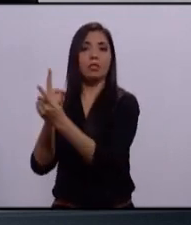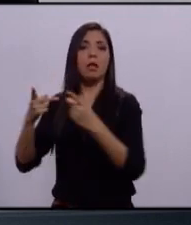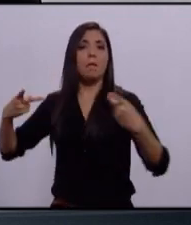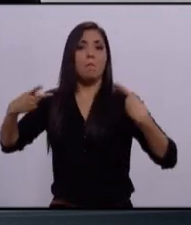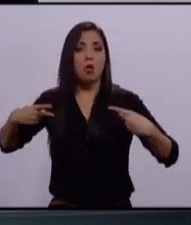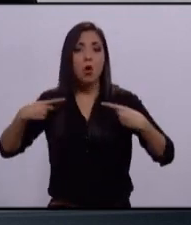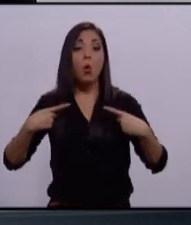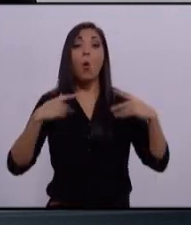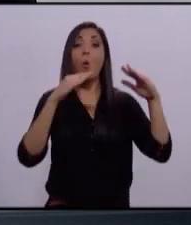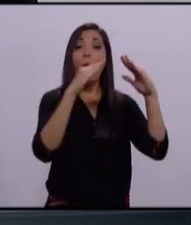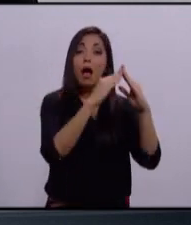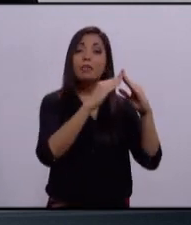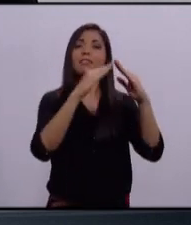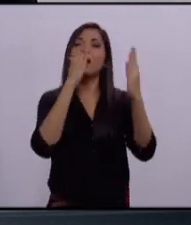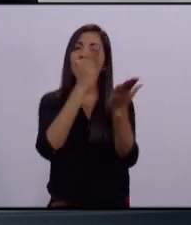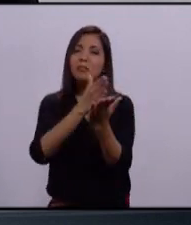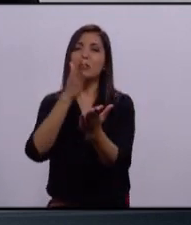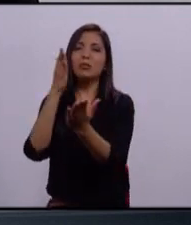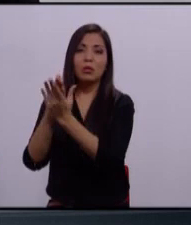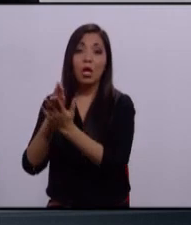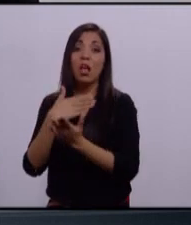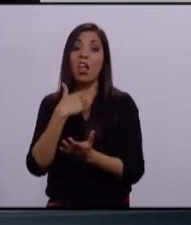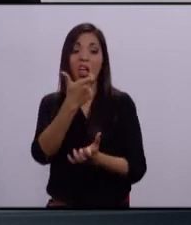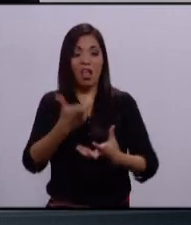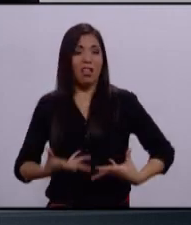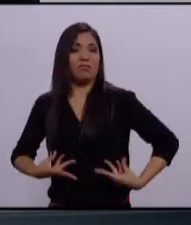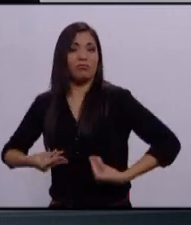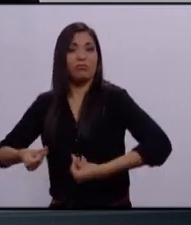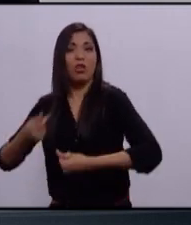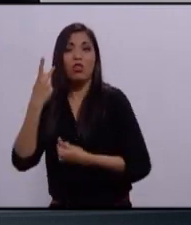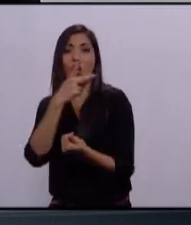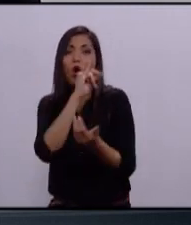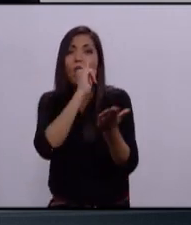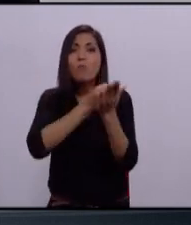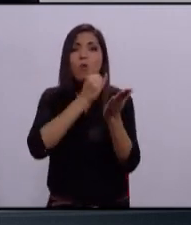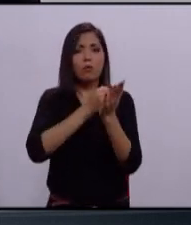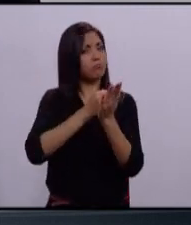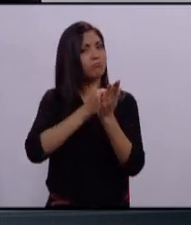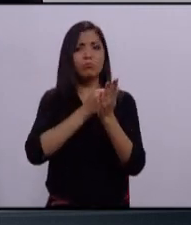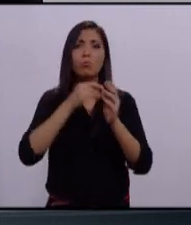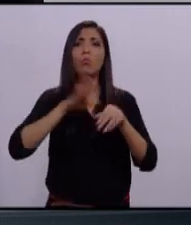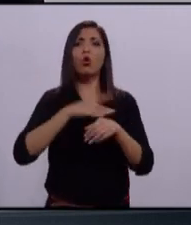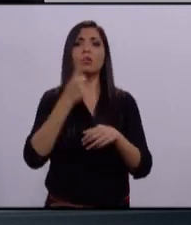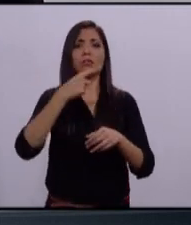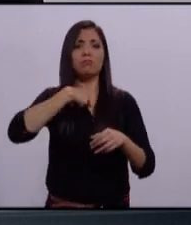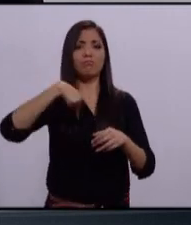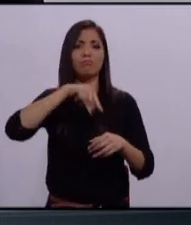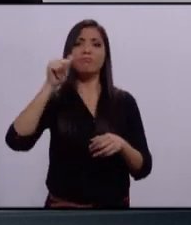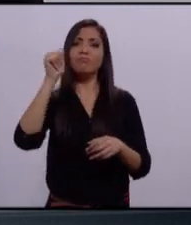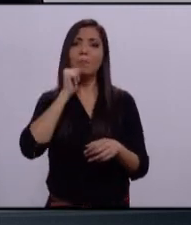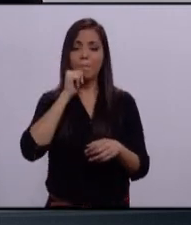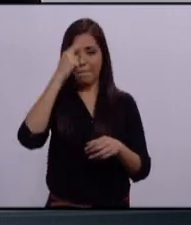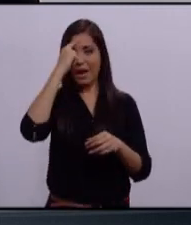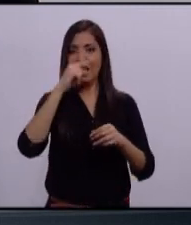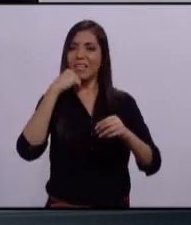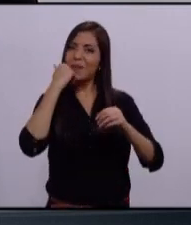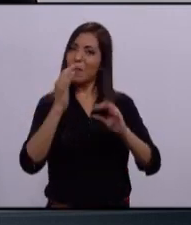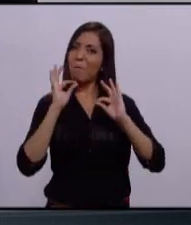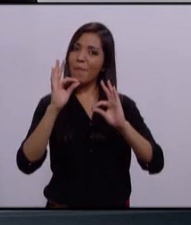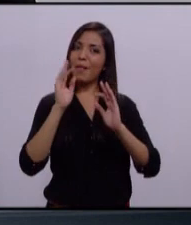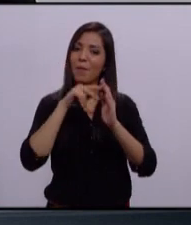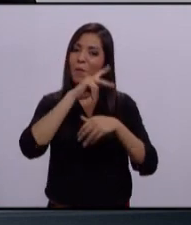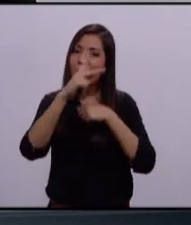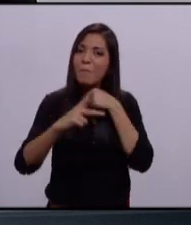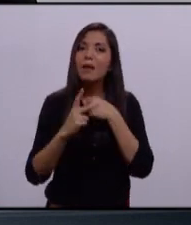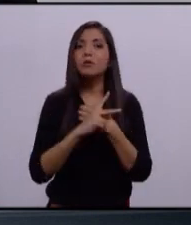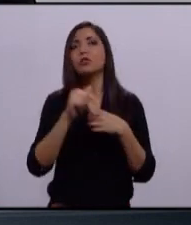por casa. No derrochamos el dinero de tus impuestos. Nuestro partido lucha por la transformación profunda del país. Combatimos la